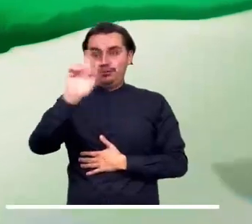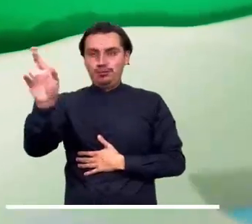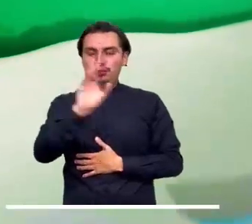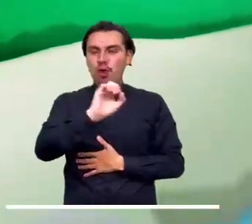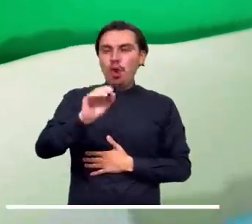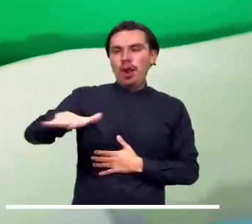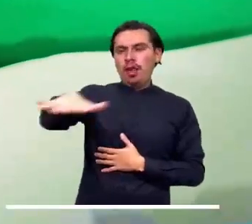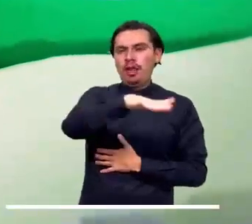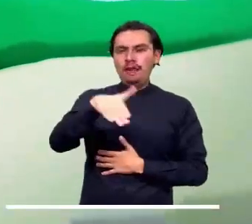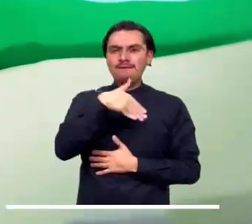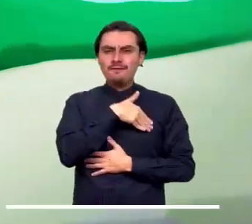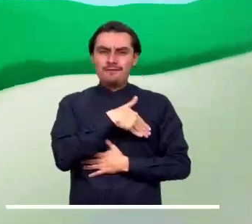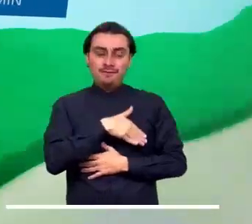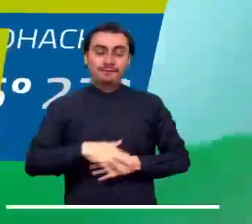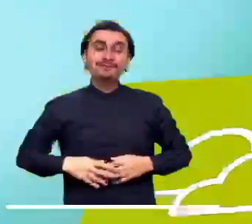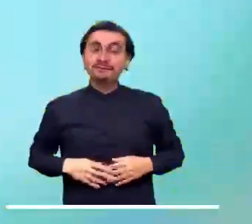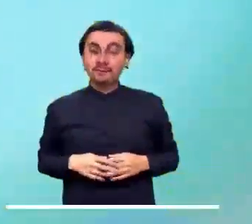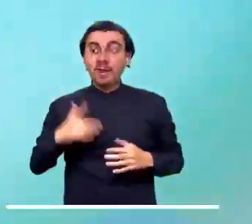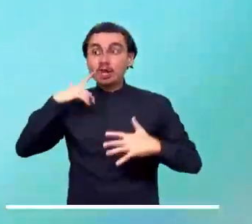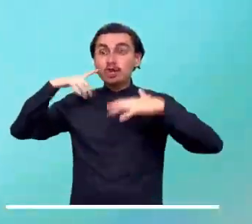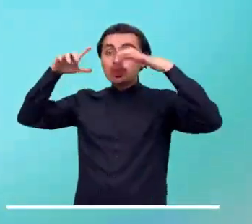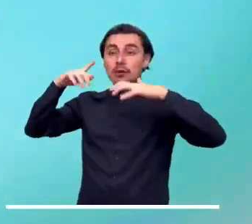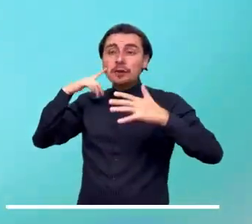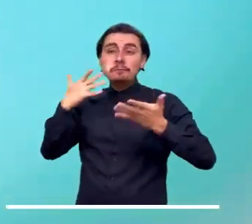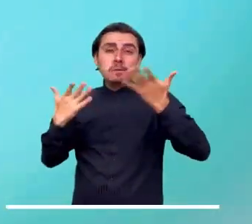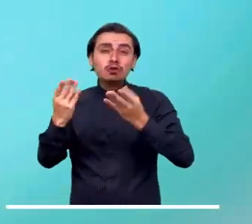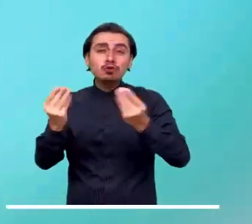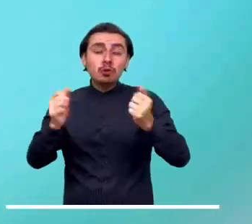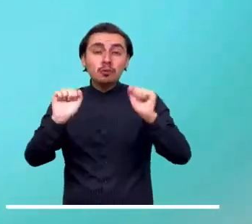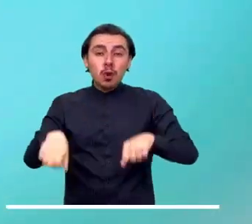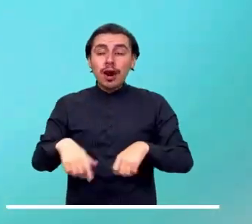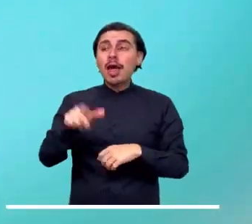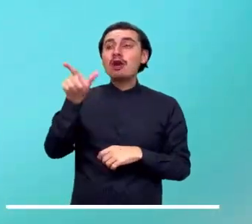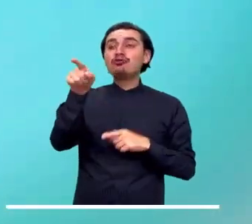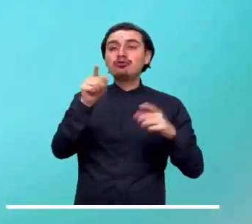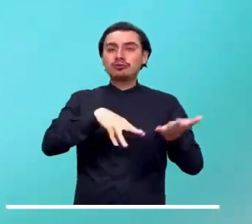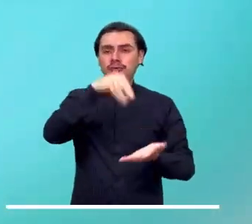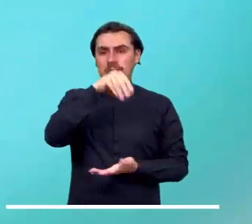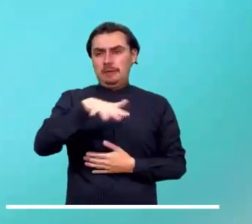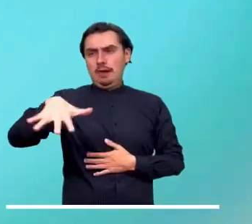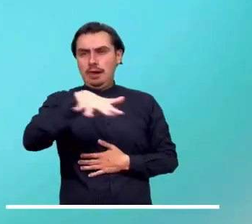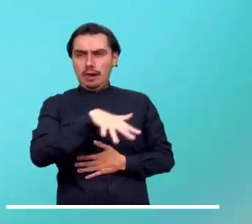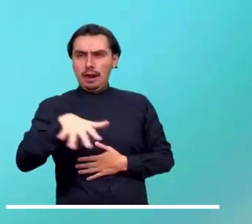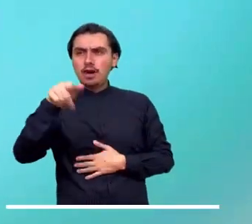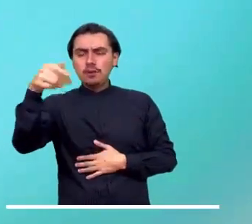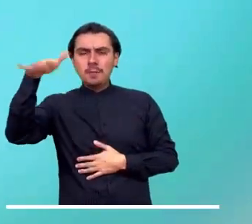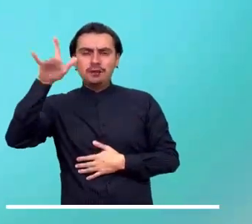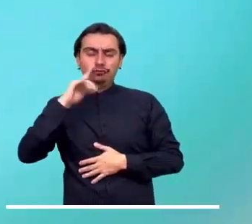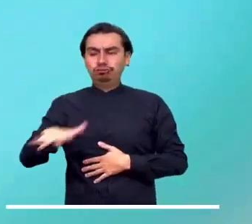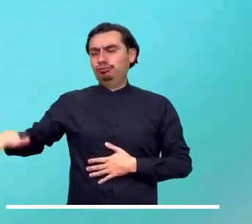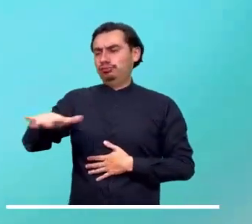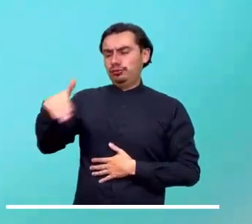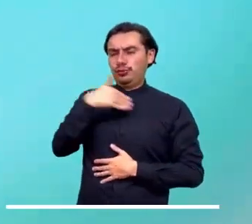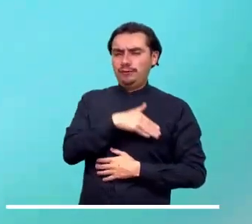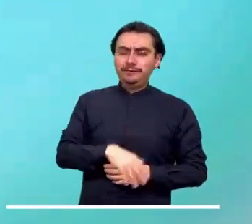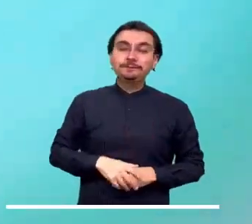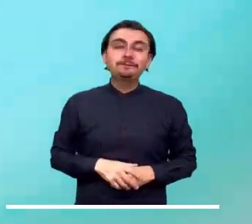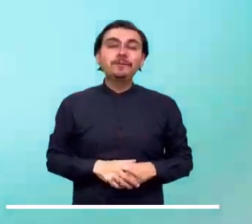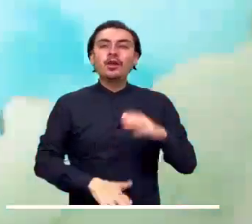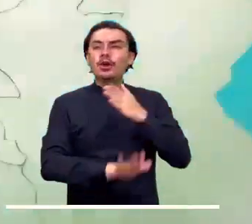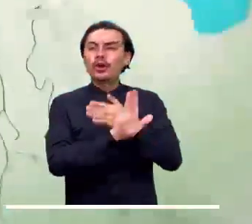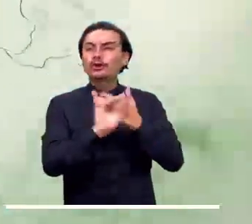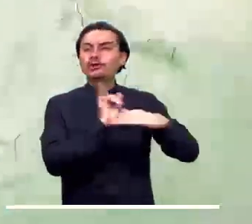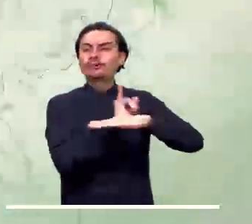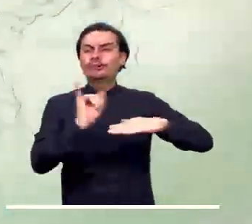en las islas de San Andrés y Providencia. Se espera que las precipitaciones se concentren en el sur. En el Pacífico